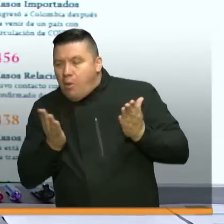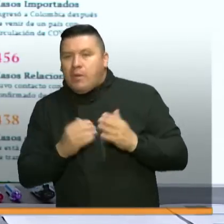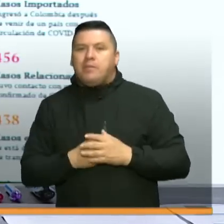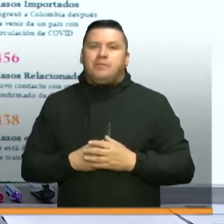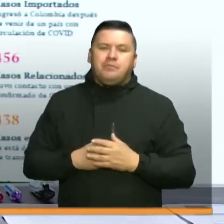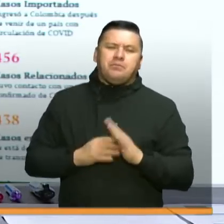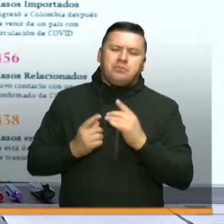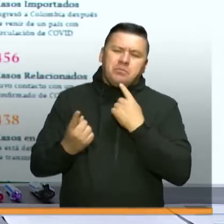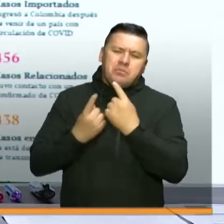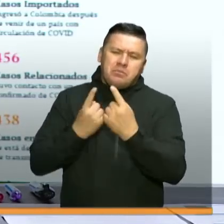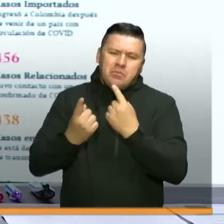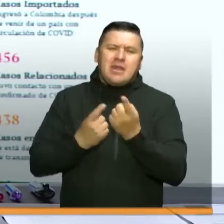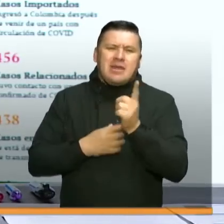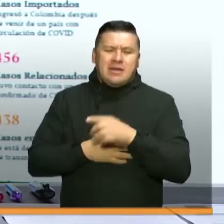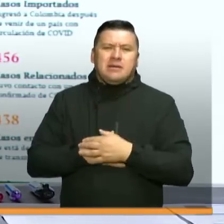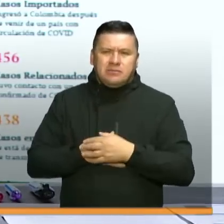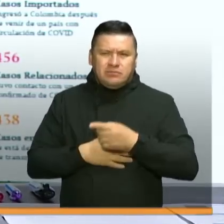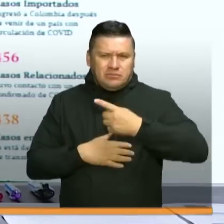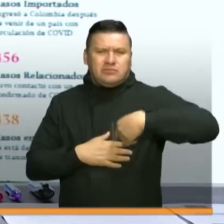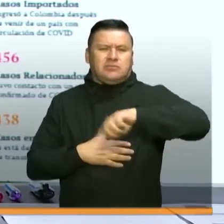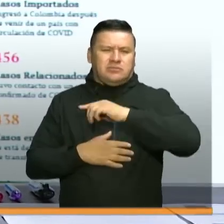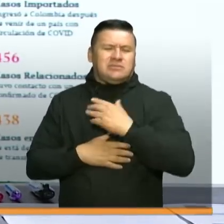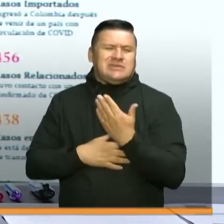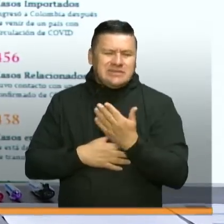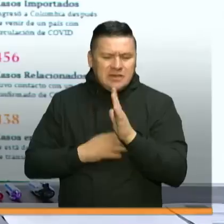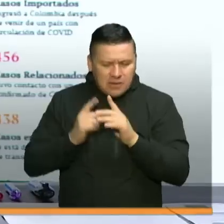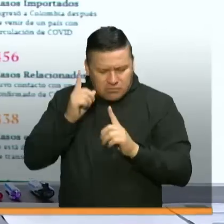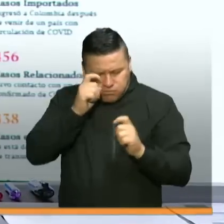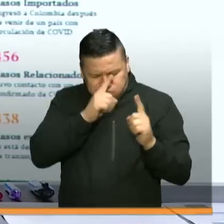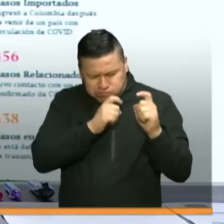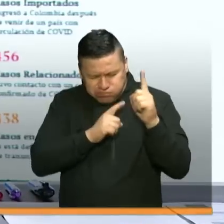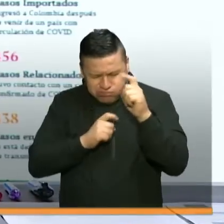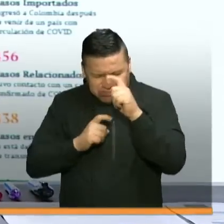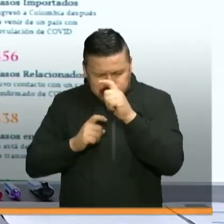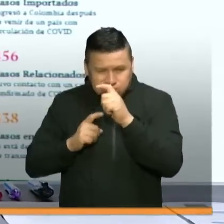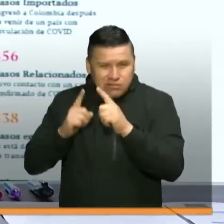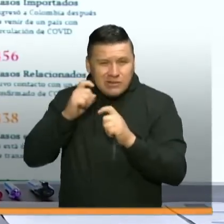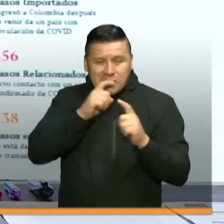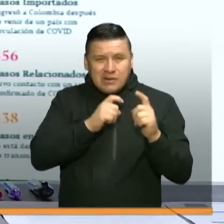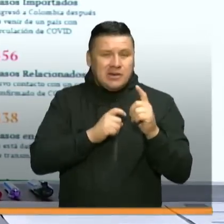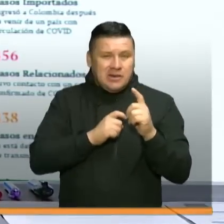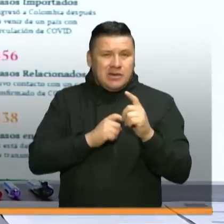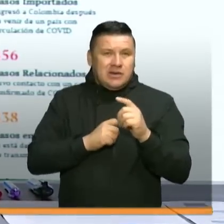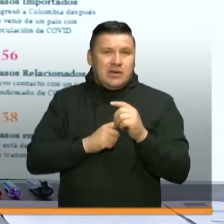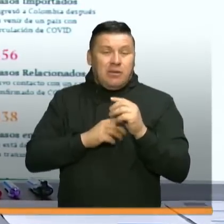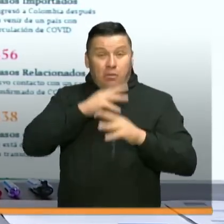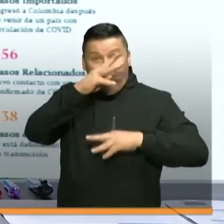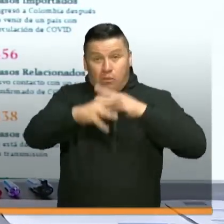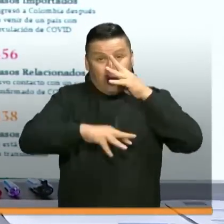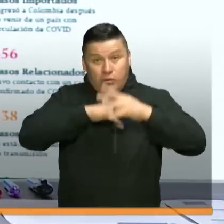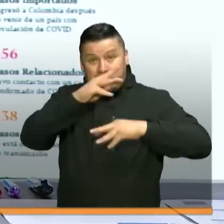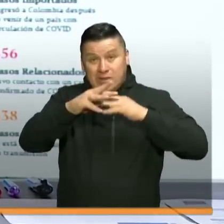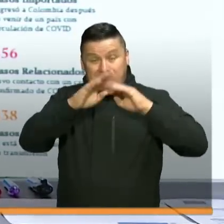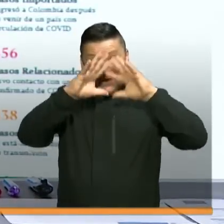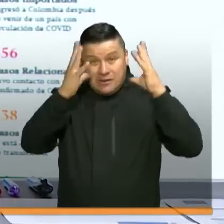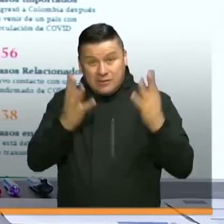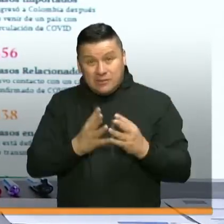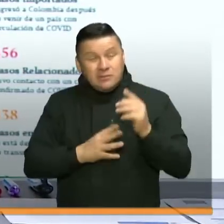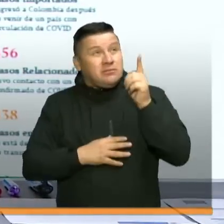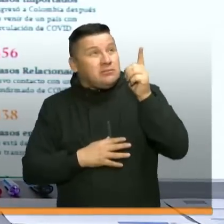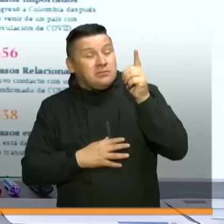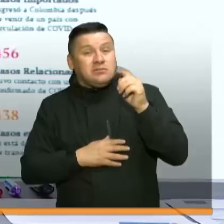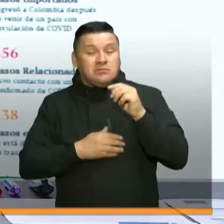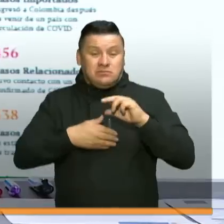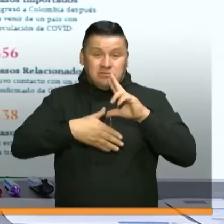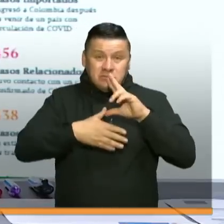he hablado también de que tenemos nosotros que analizar que en el contexto mundial y en el contexto regional y